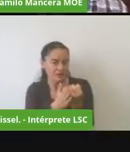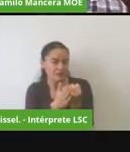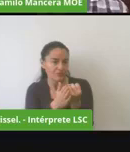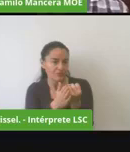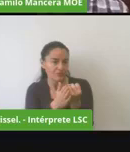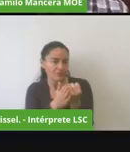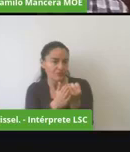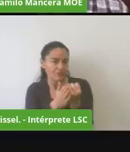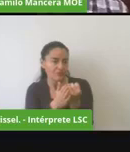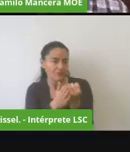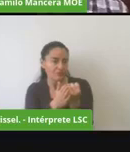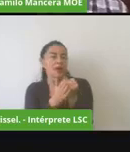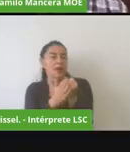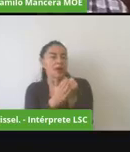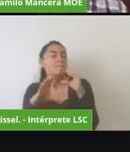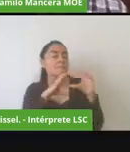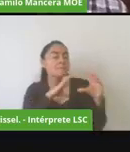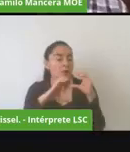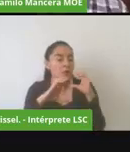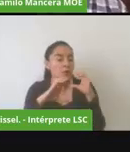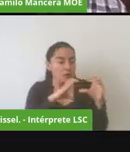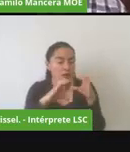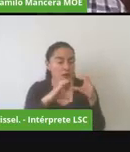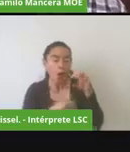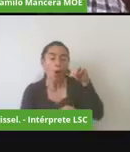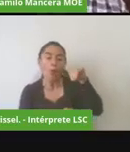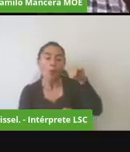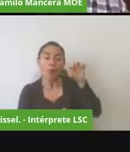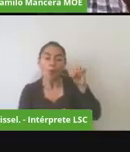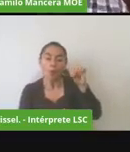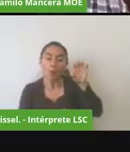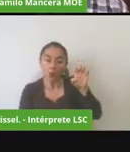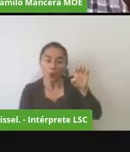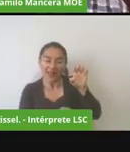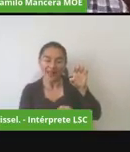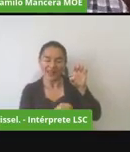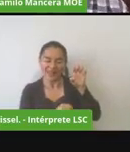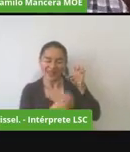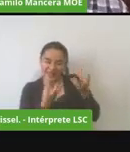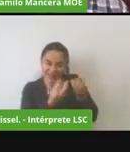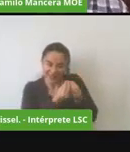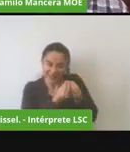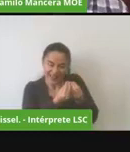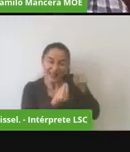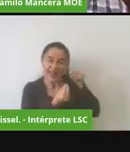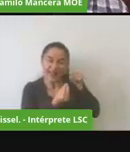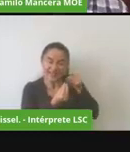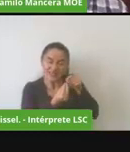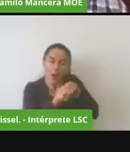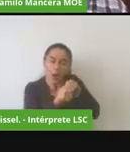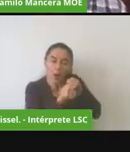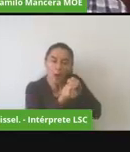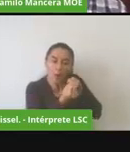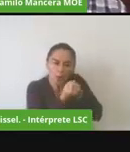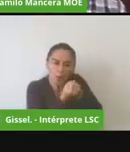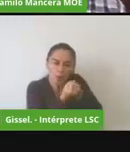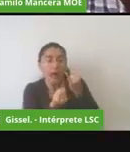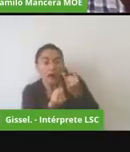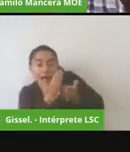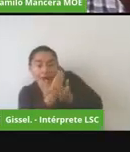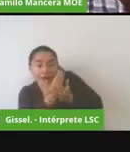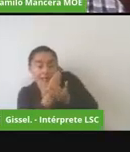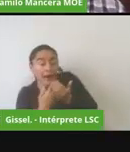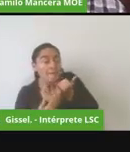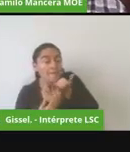que una manera la mue pueda y apoyar la solución a las irregularidades que se puedan estar